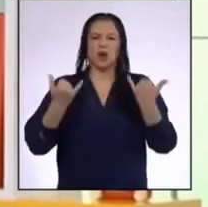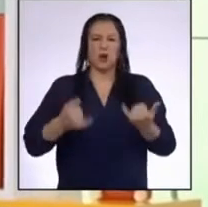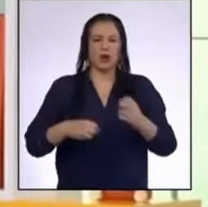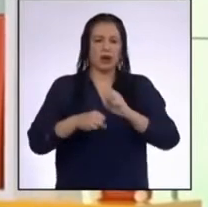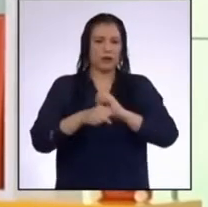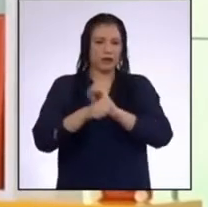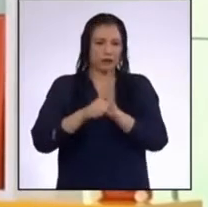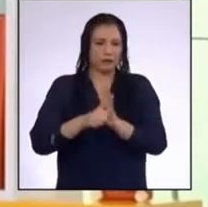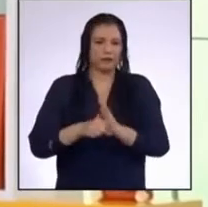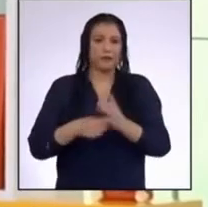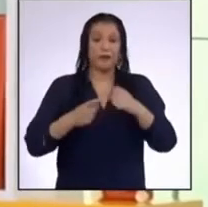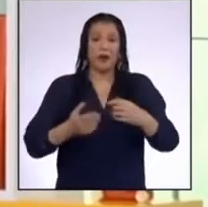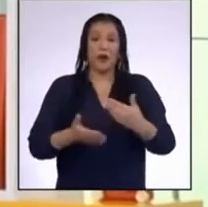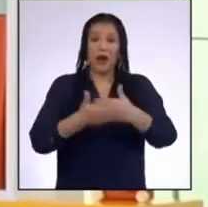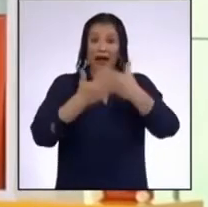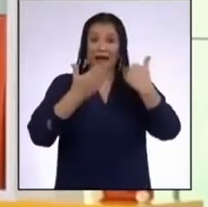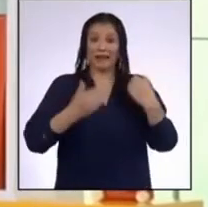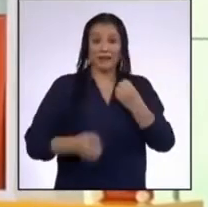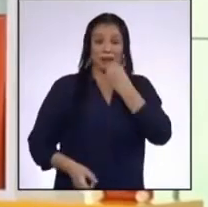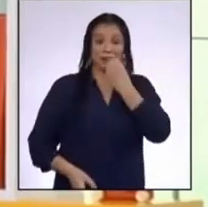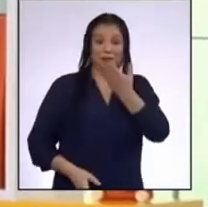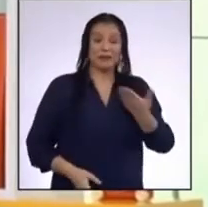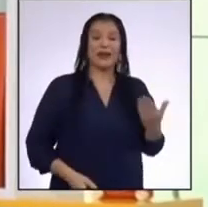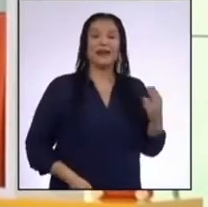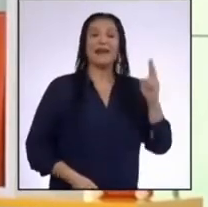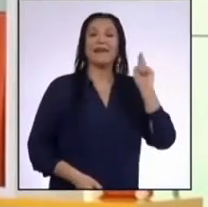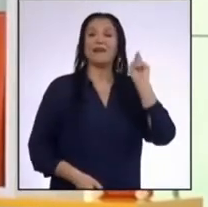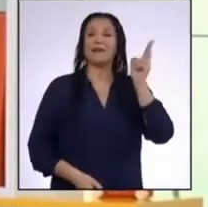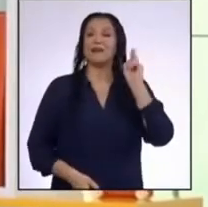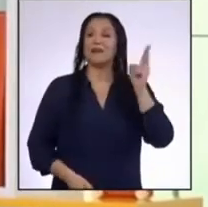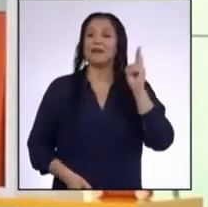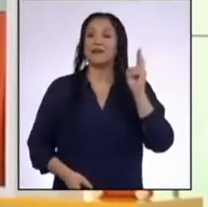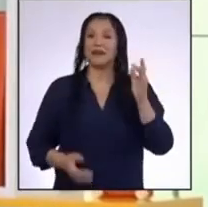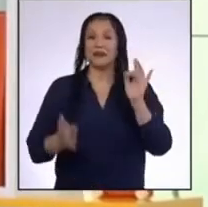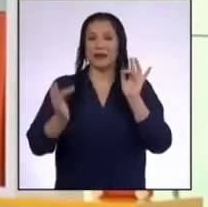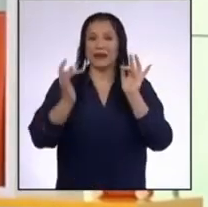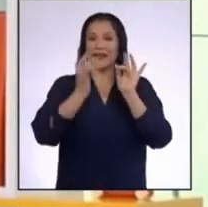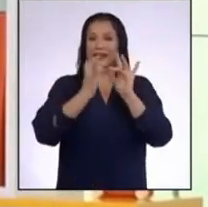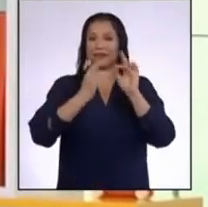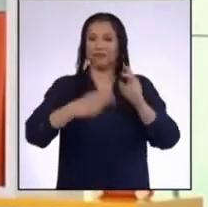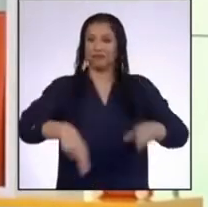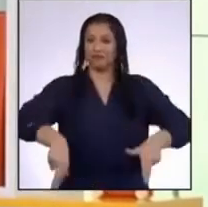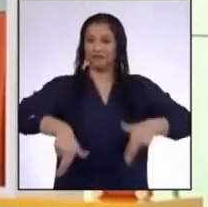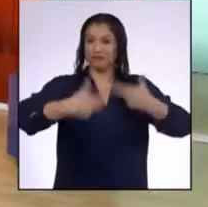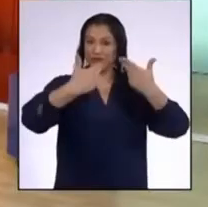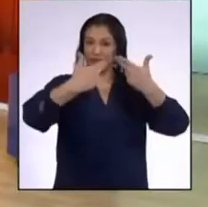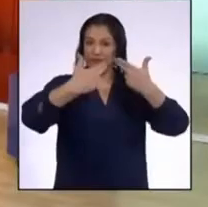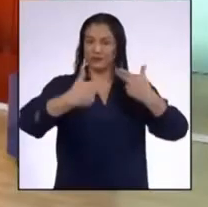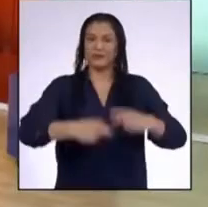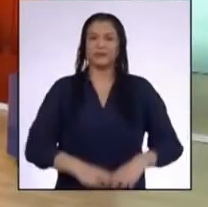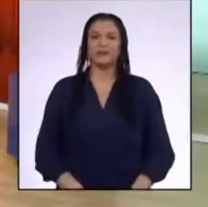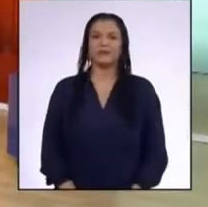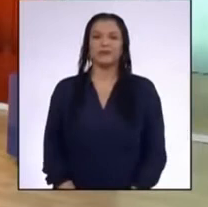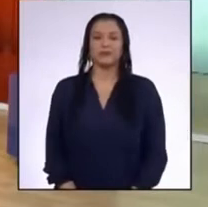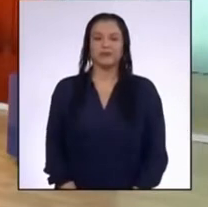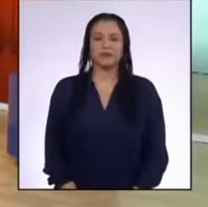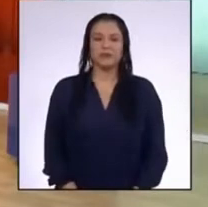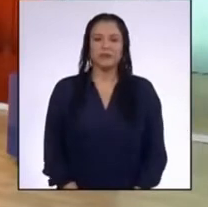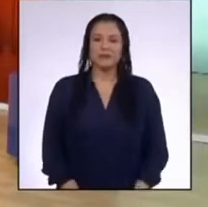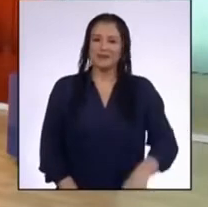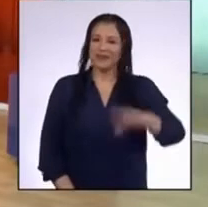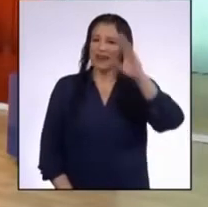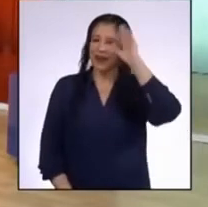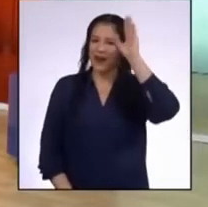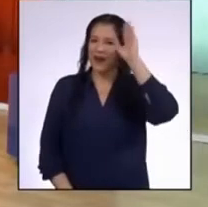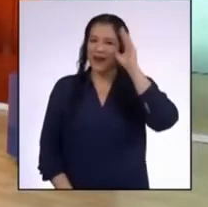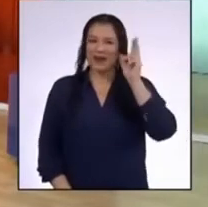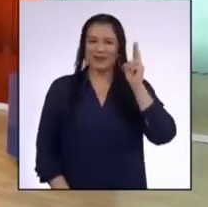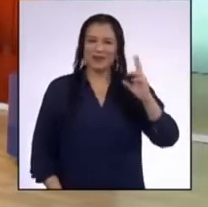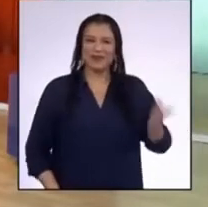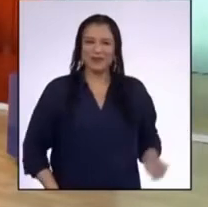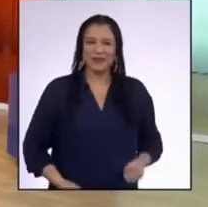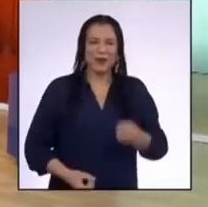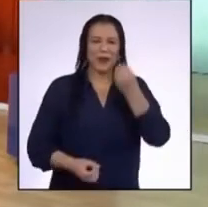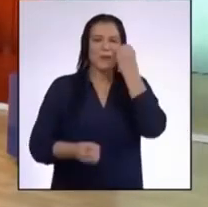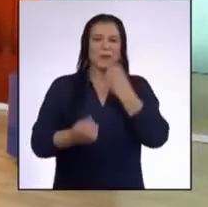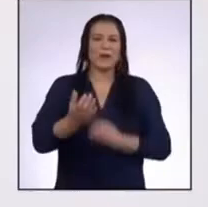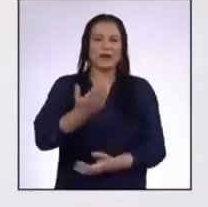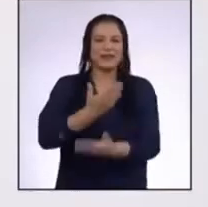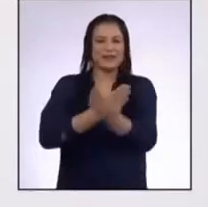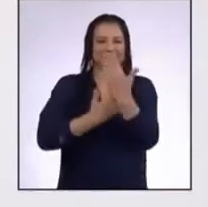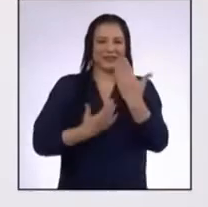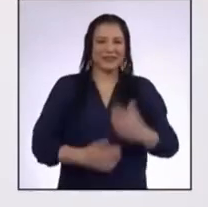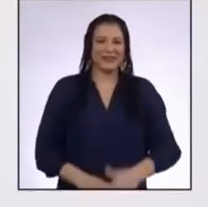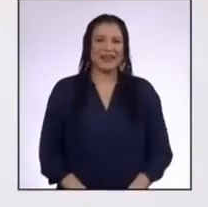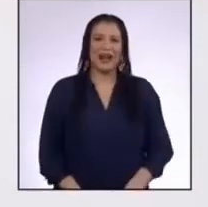Pero antes, vamos a invitar a nuestra profesora para que se conecte con nosotros ¡Hola, profesora! ¡Buenos días,